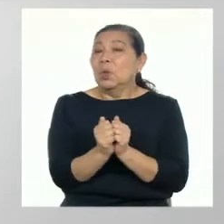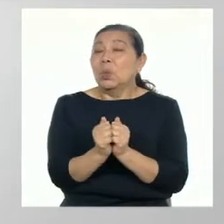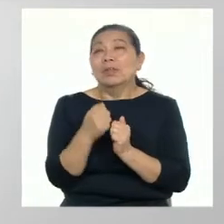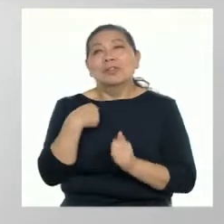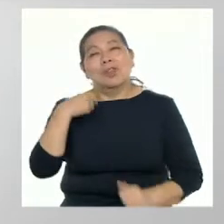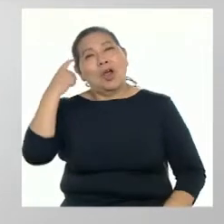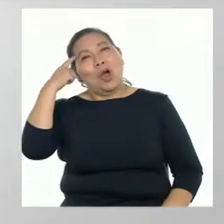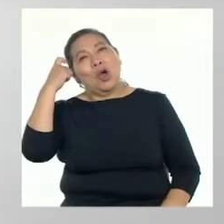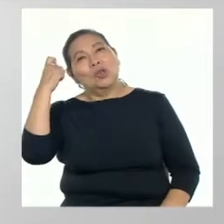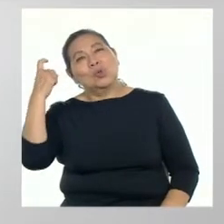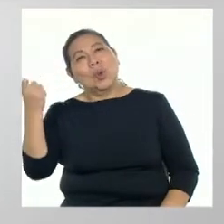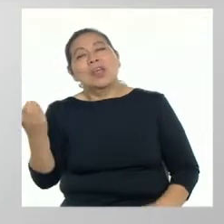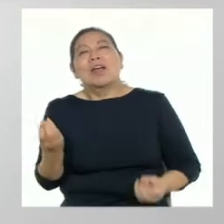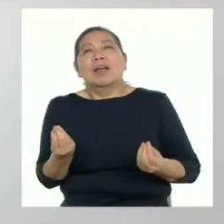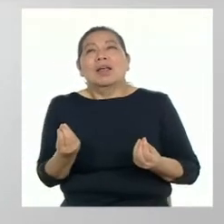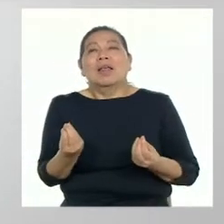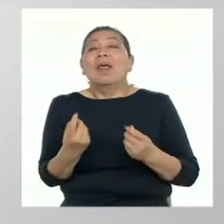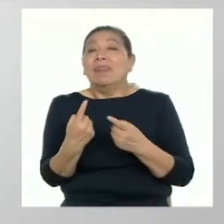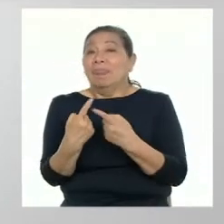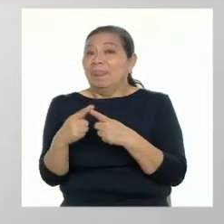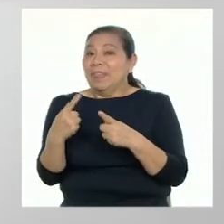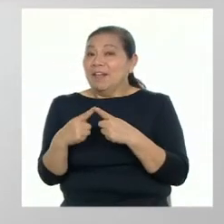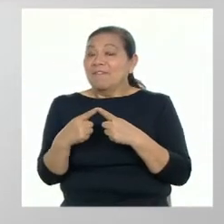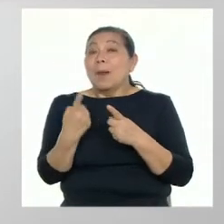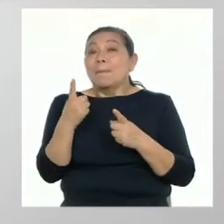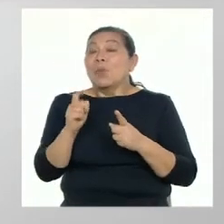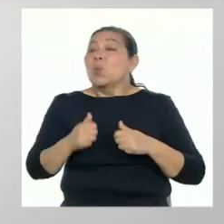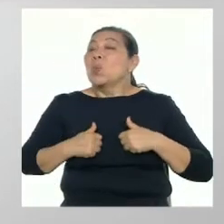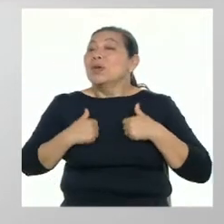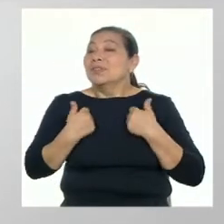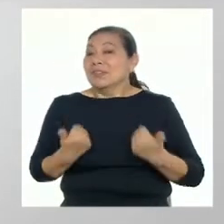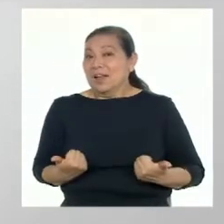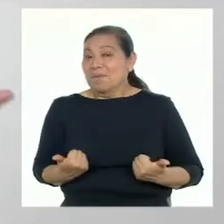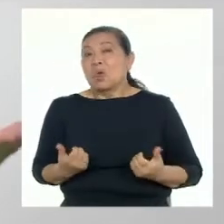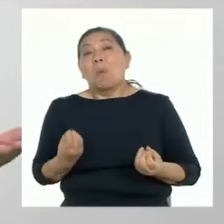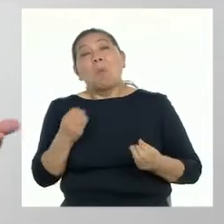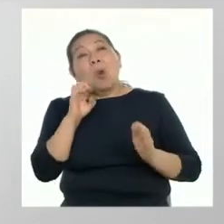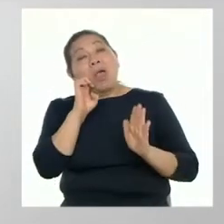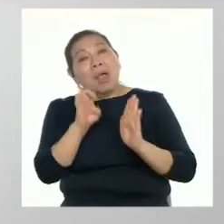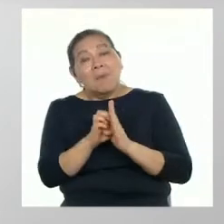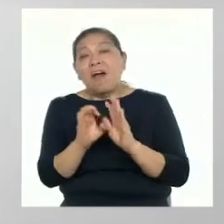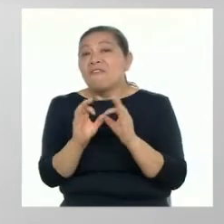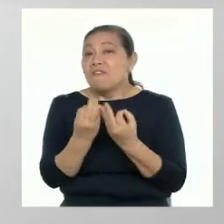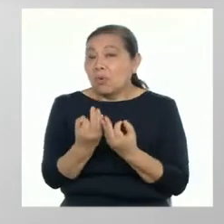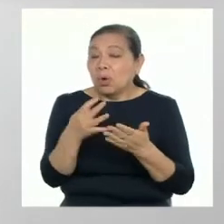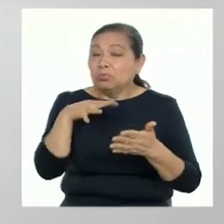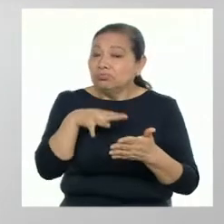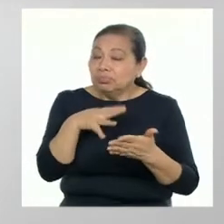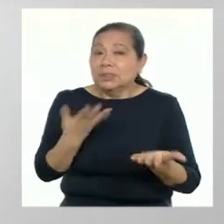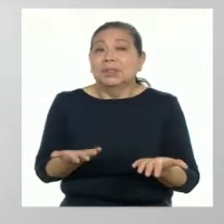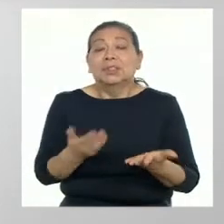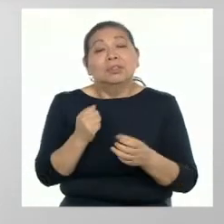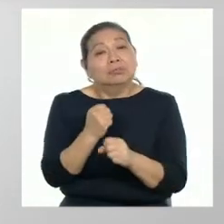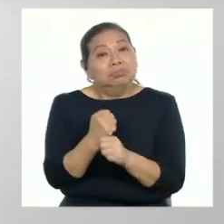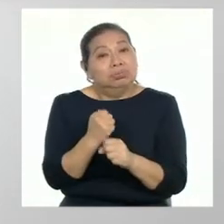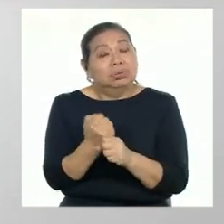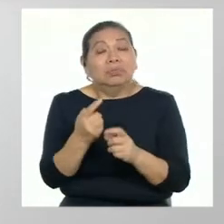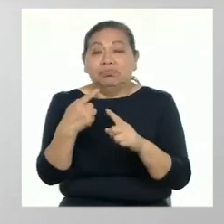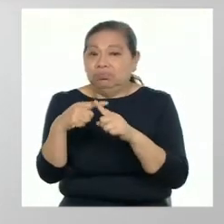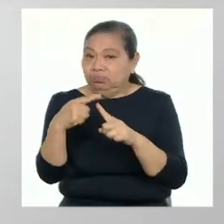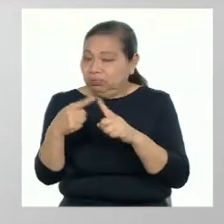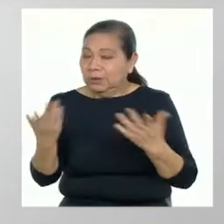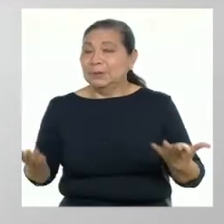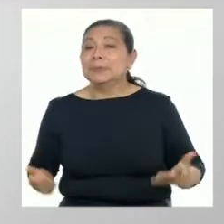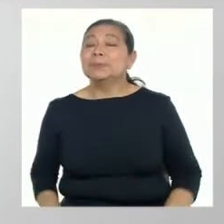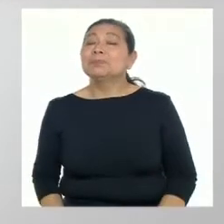nuestros sueños y expectativas en diferentes ámbitos de nuestra vida, como la familia, los estudios, el trabajo, etc.